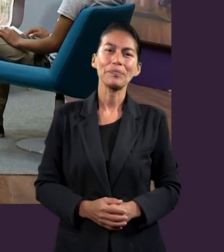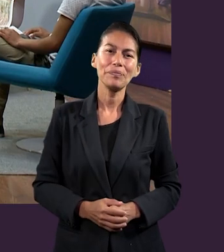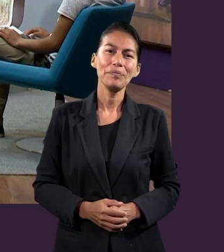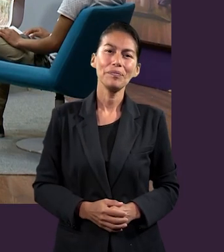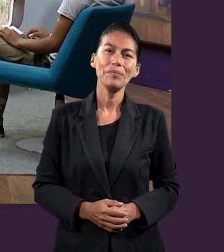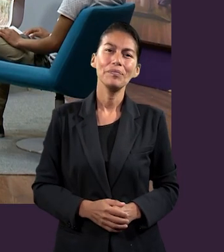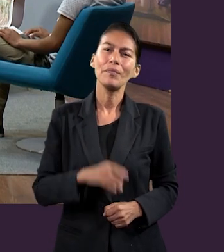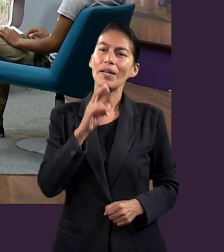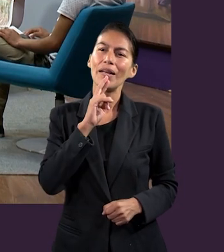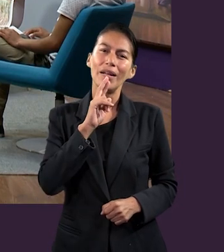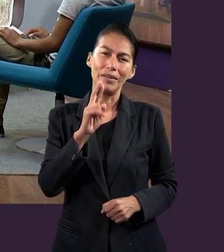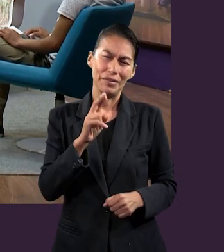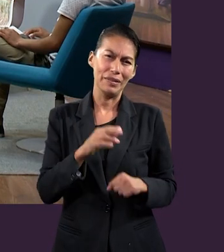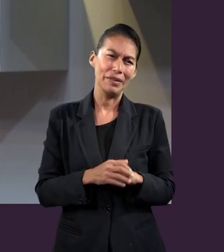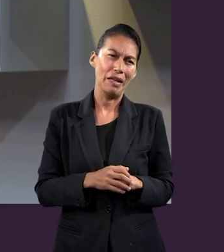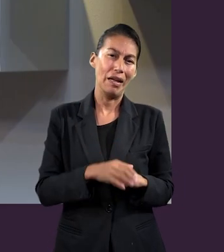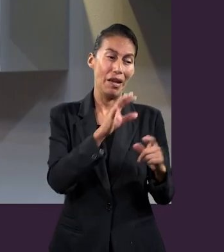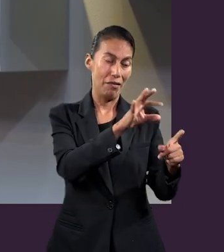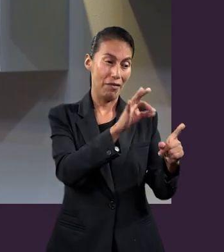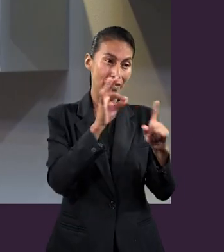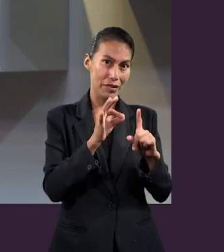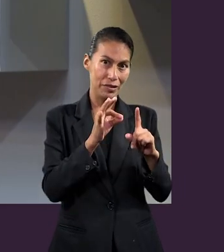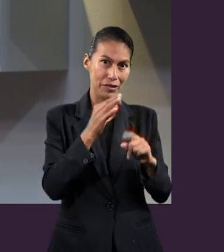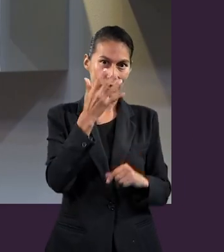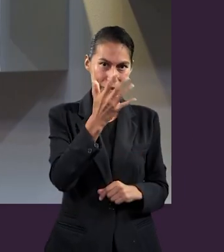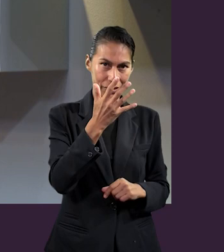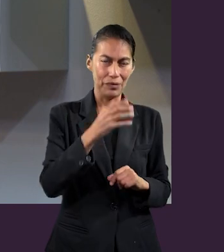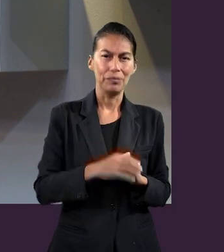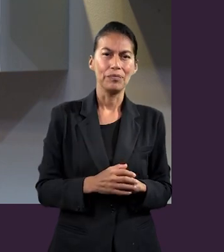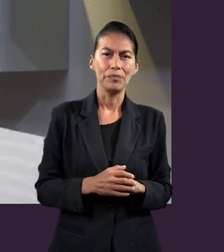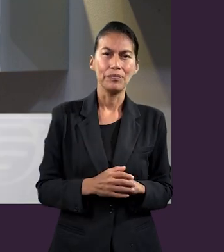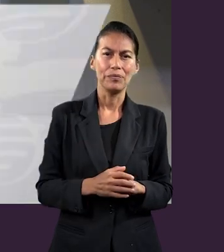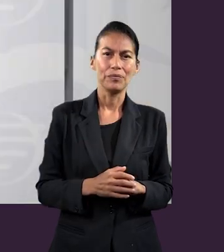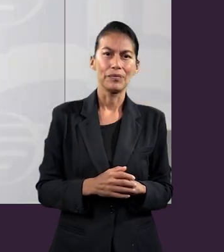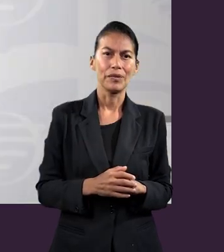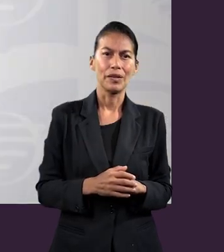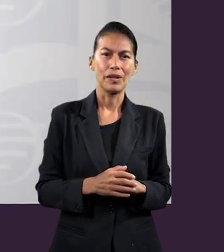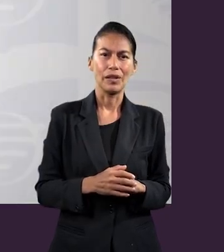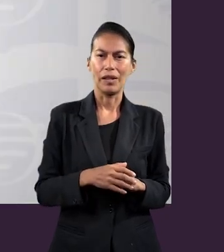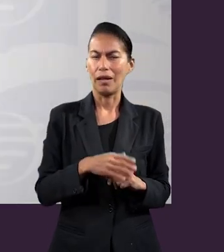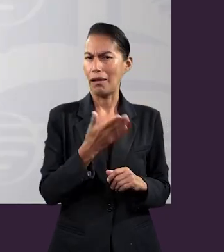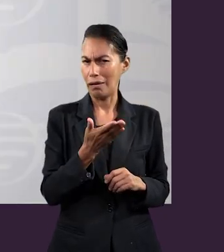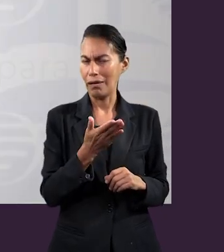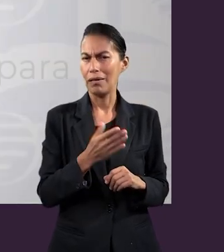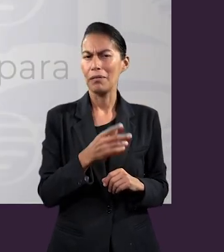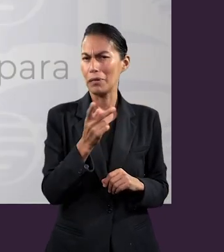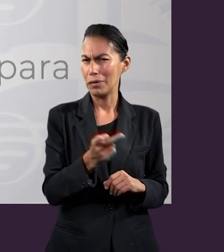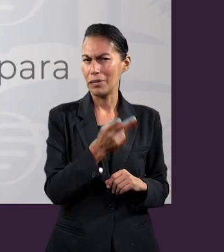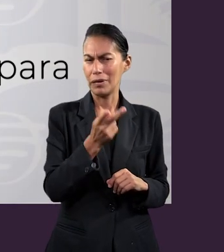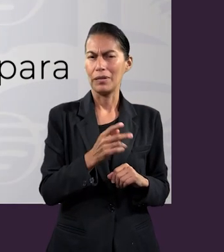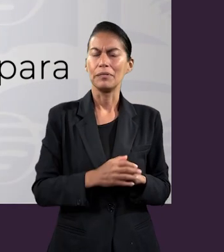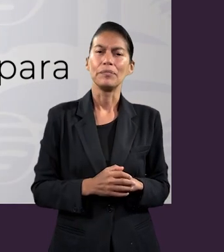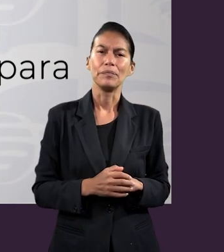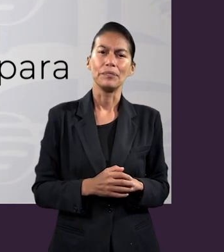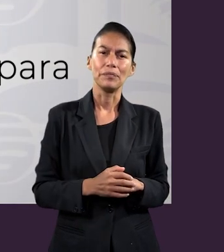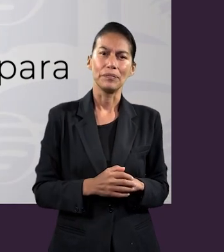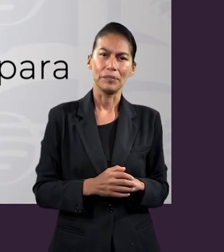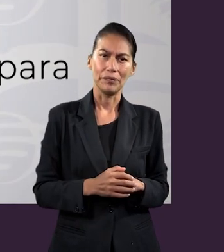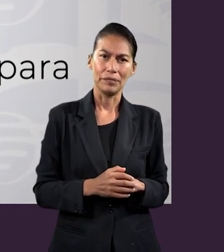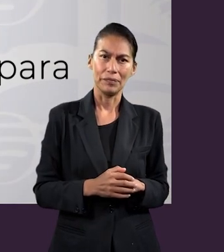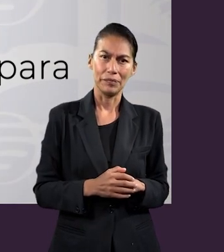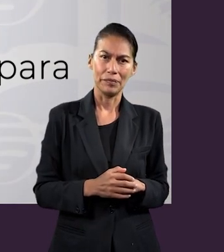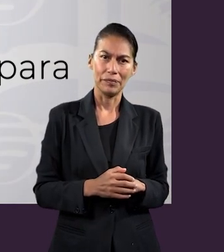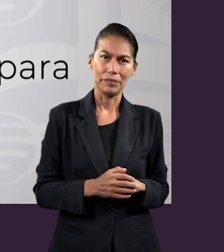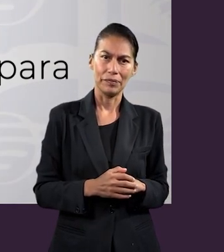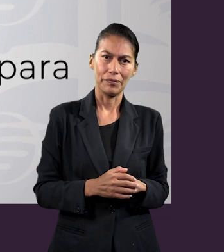contestar algo bien interesante. La idea es, lo que queremos compartir con nuestro experto, va de la siguiente manera.